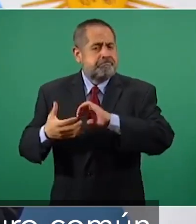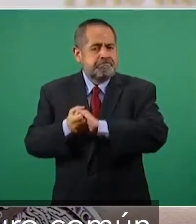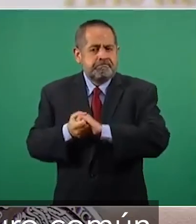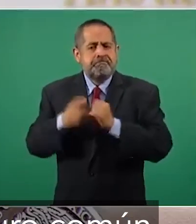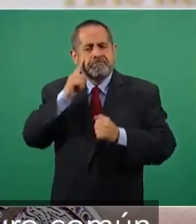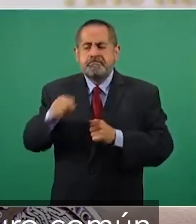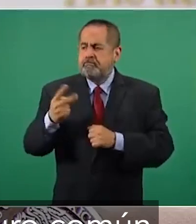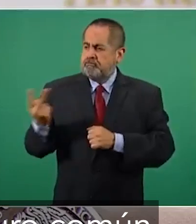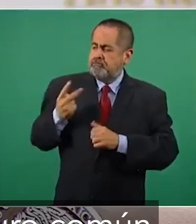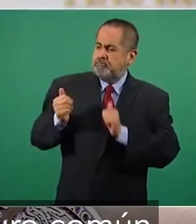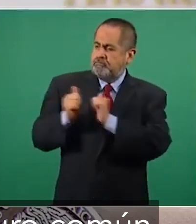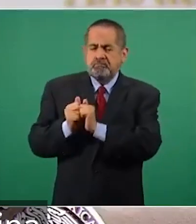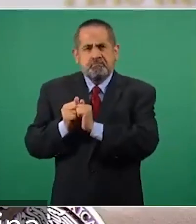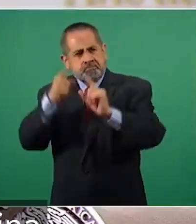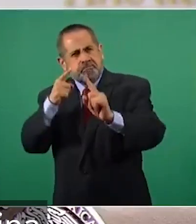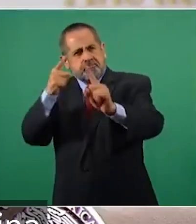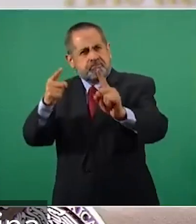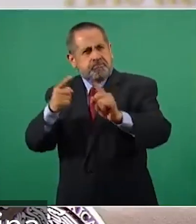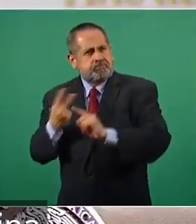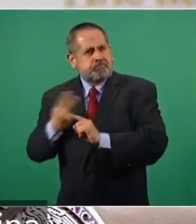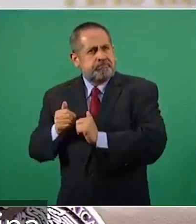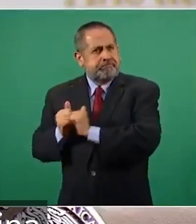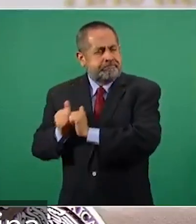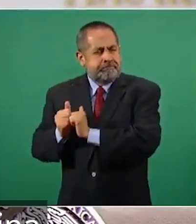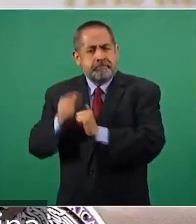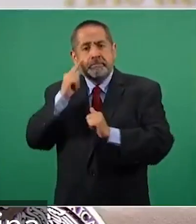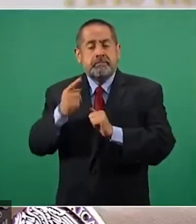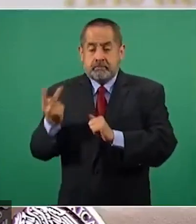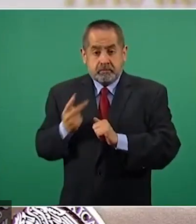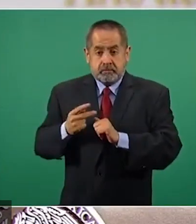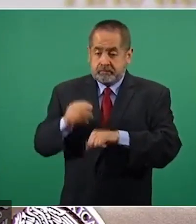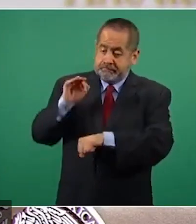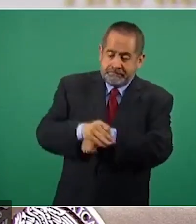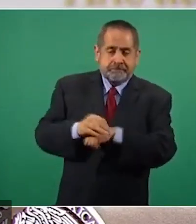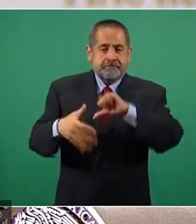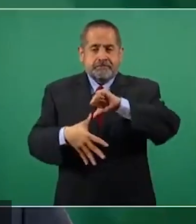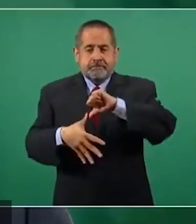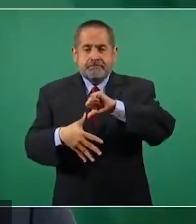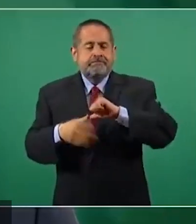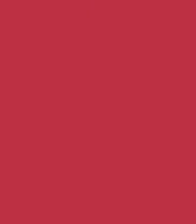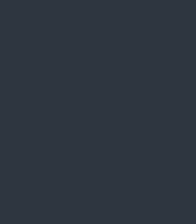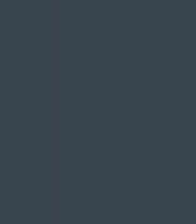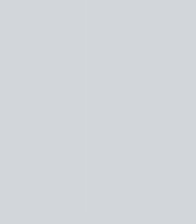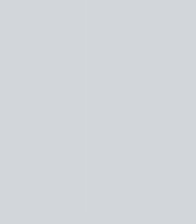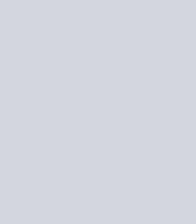encaren un futuro común y que esto ayude a la América Latina es una obligación que tenemos.